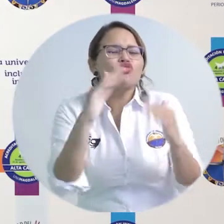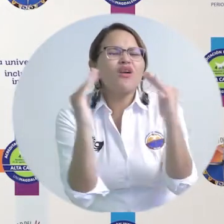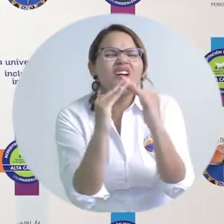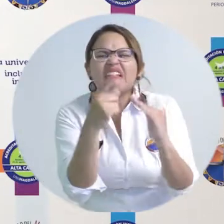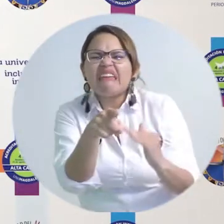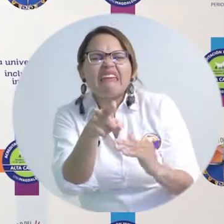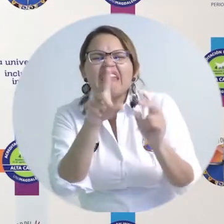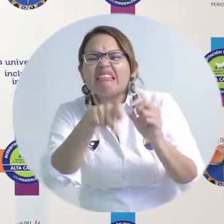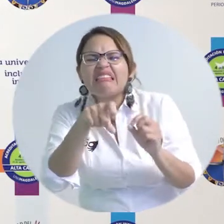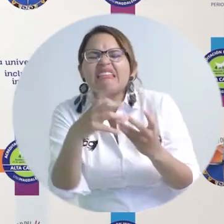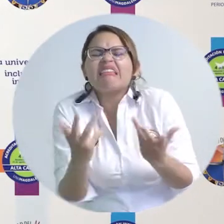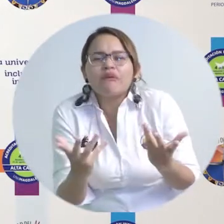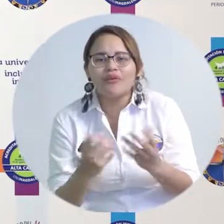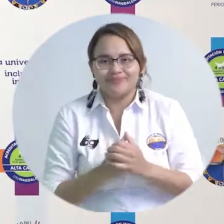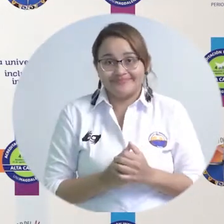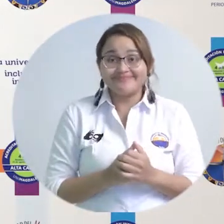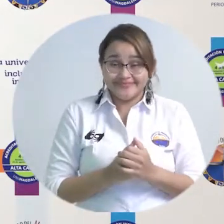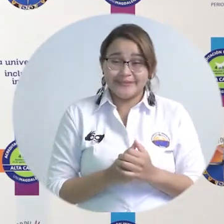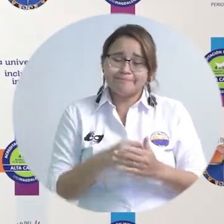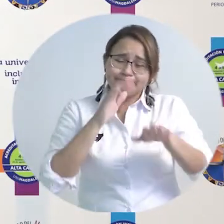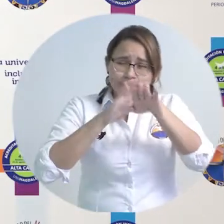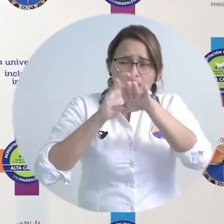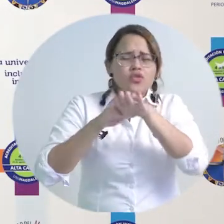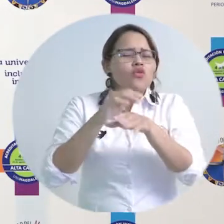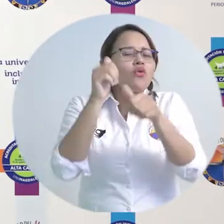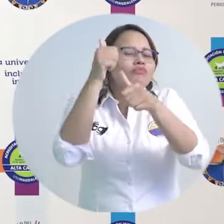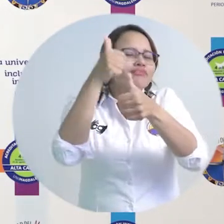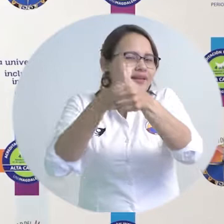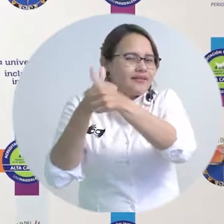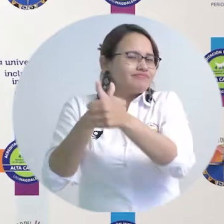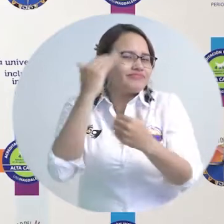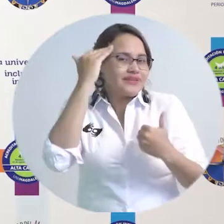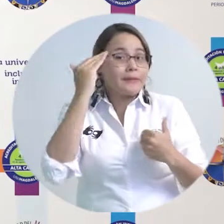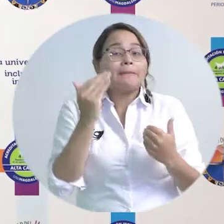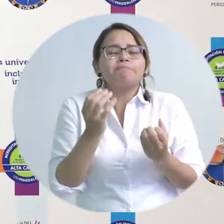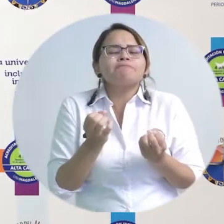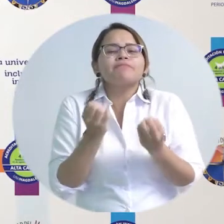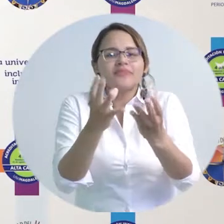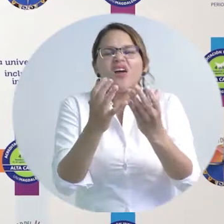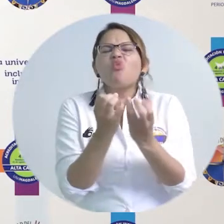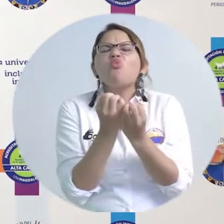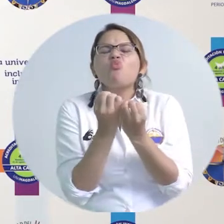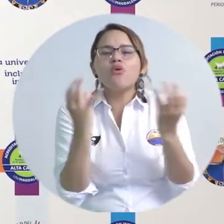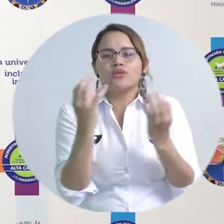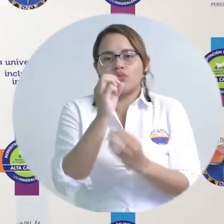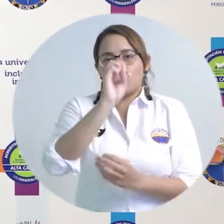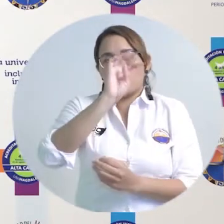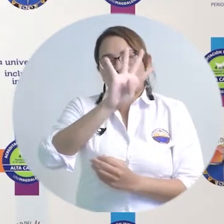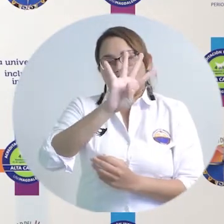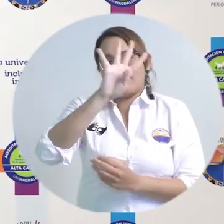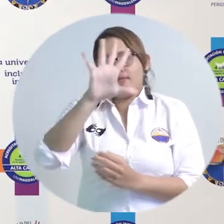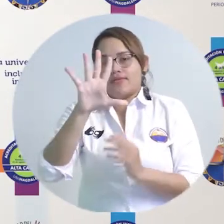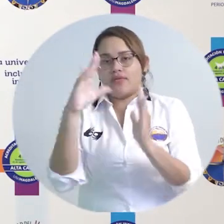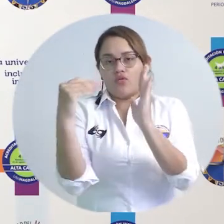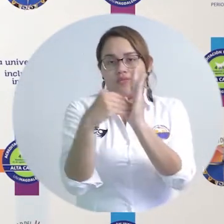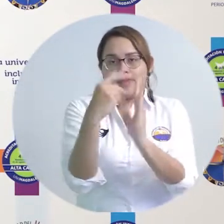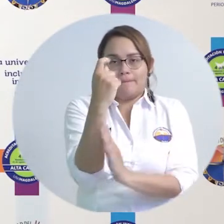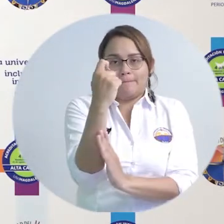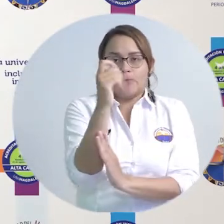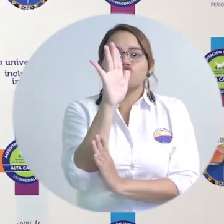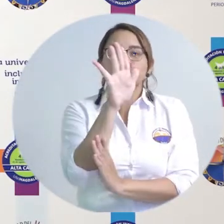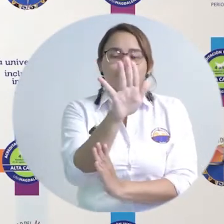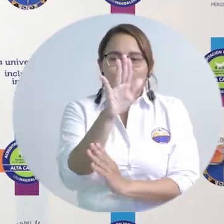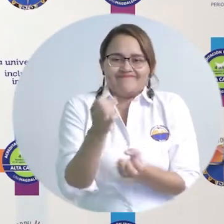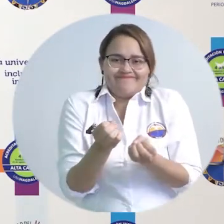familia van a contar con la posibilidad de adquirir un mercado de 45 mil pesos. ¿Y gracias a qué? A la solidaridad que han generado